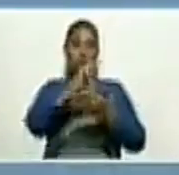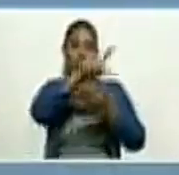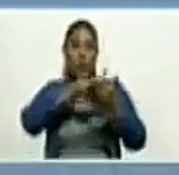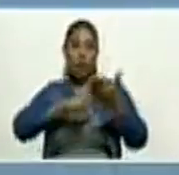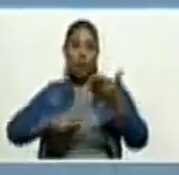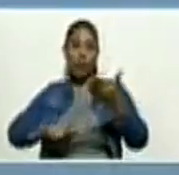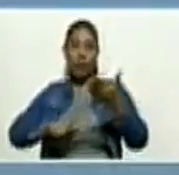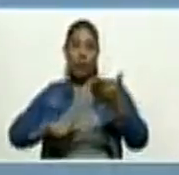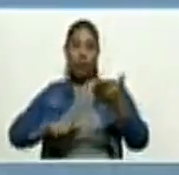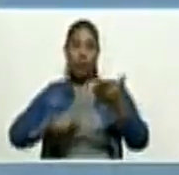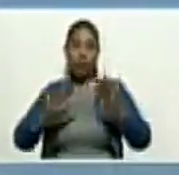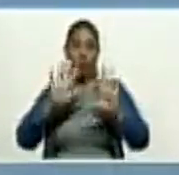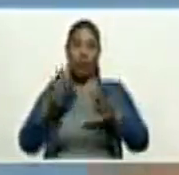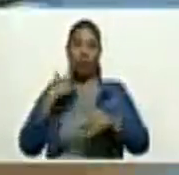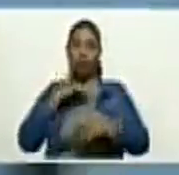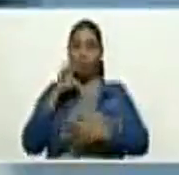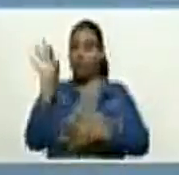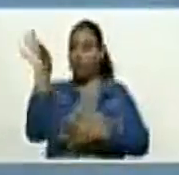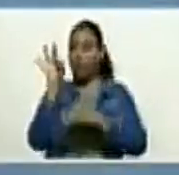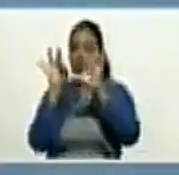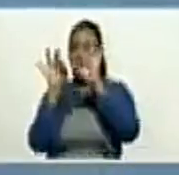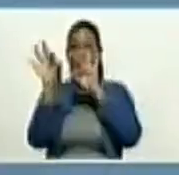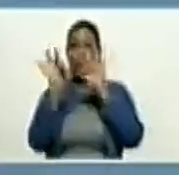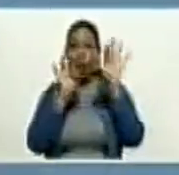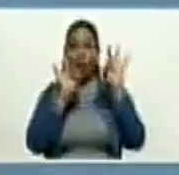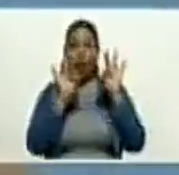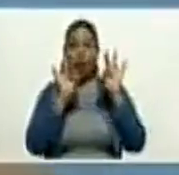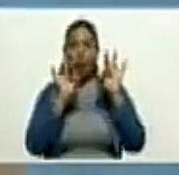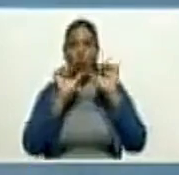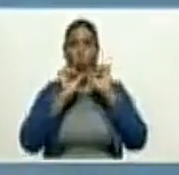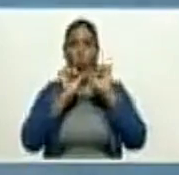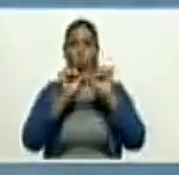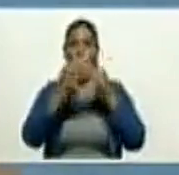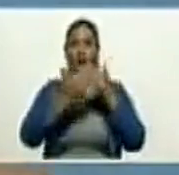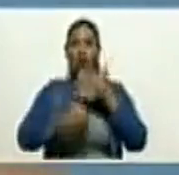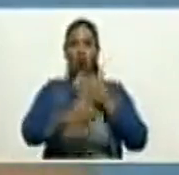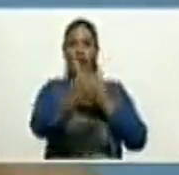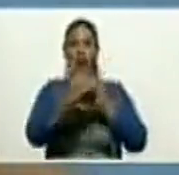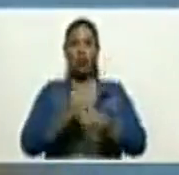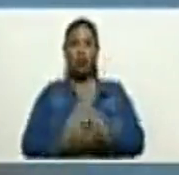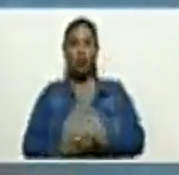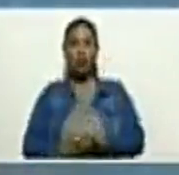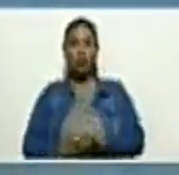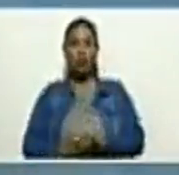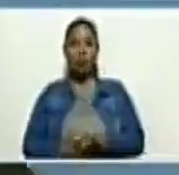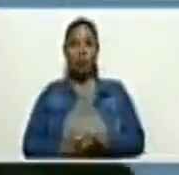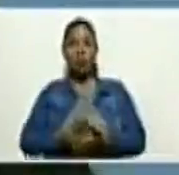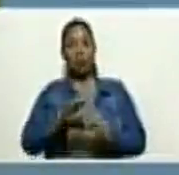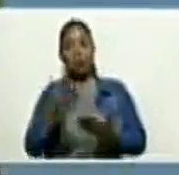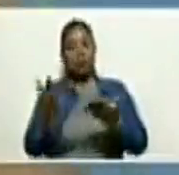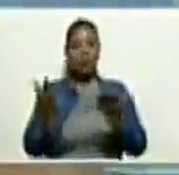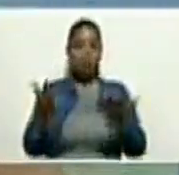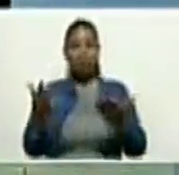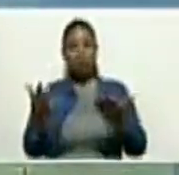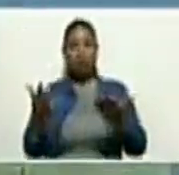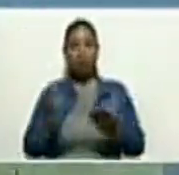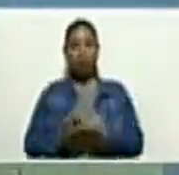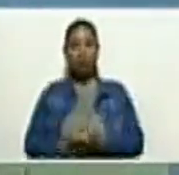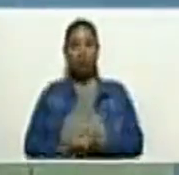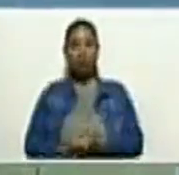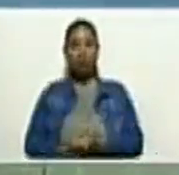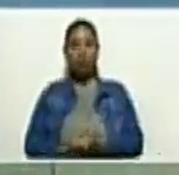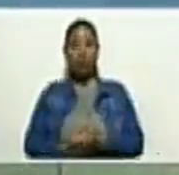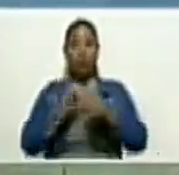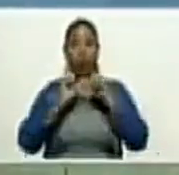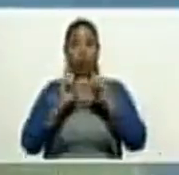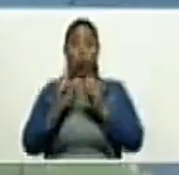ya que tenemos seleccionada. Siguen avanzando y prácticamente siguen